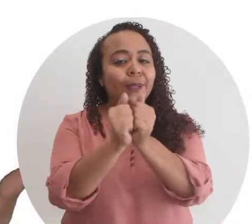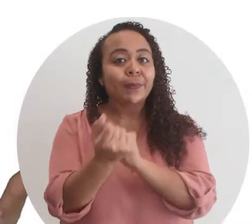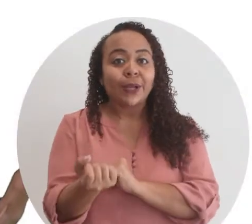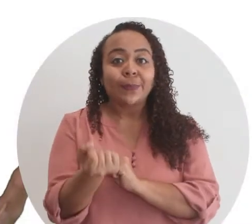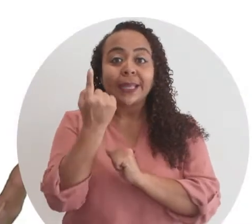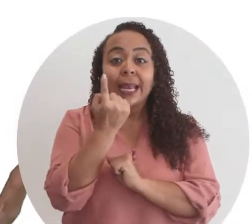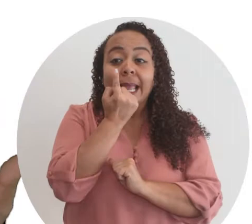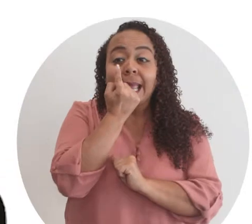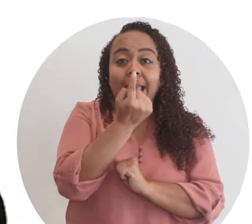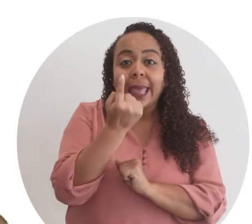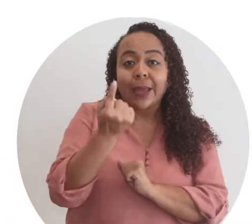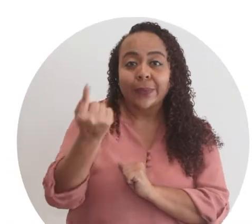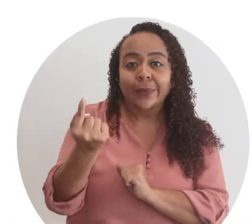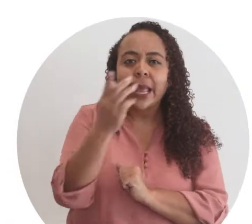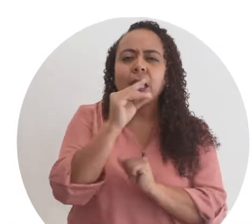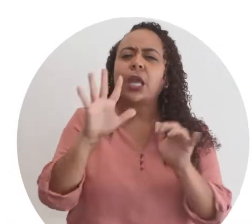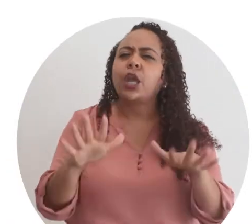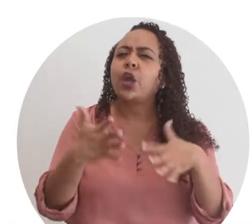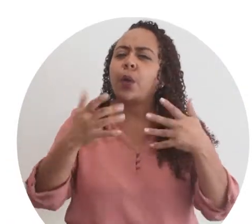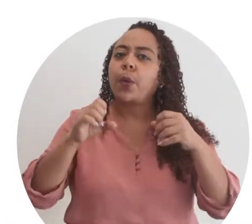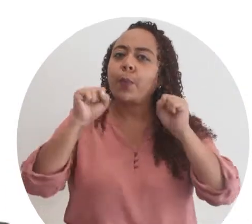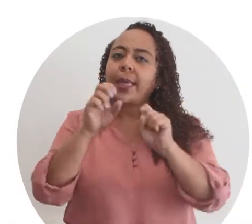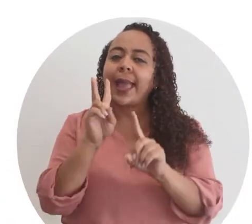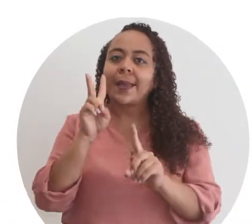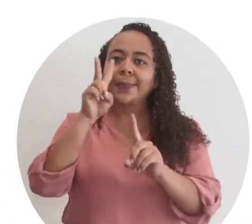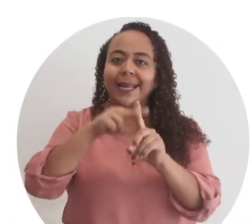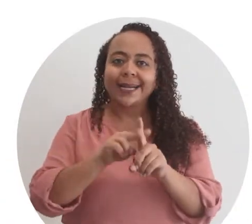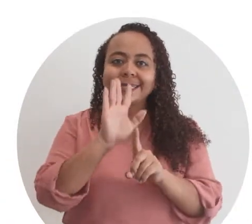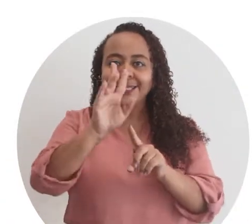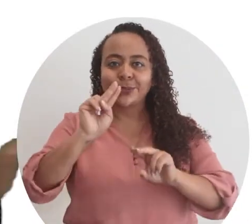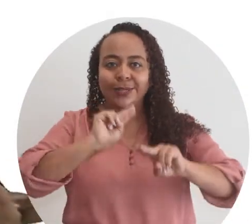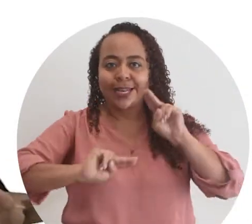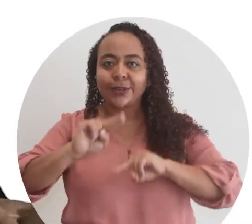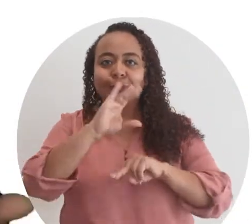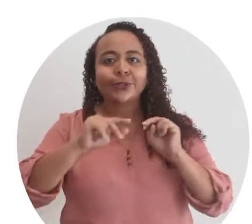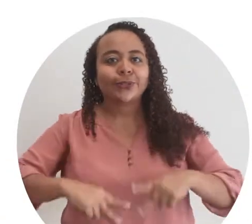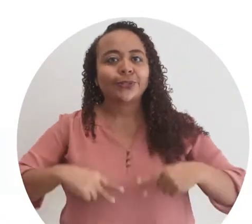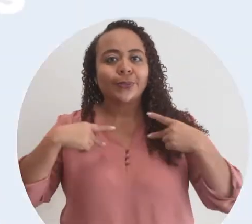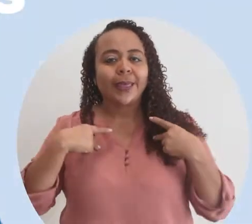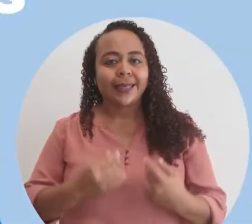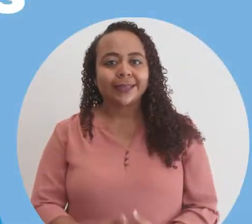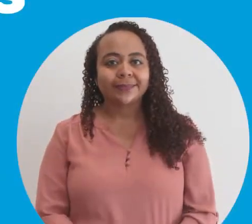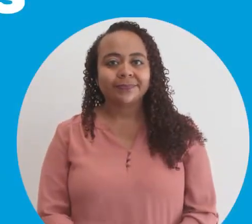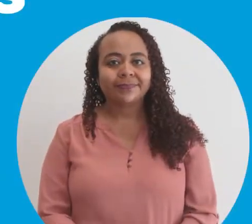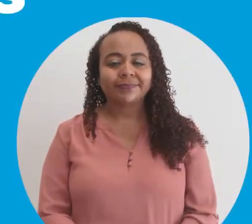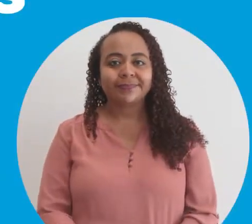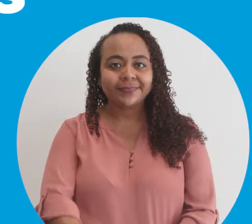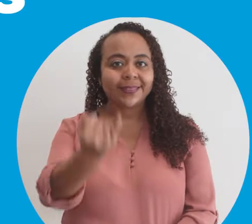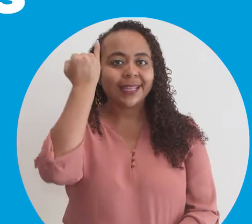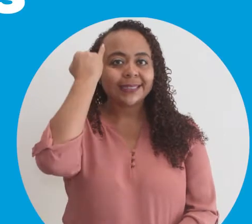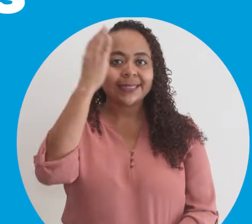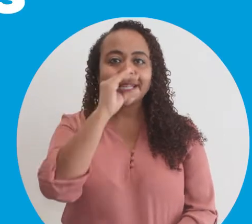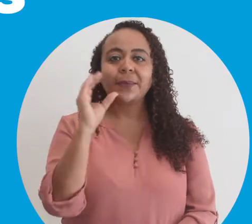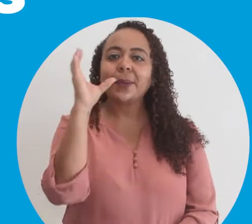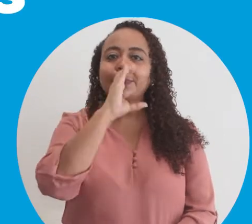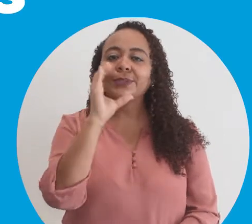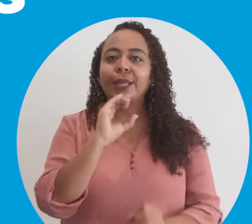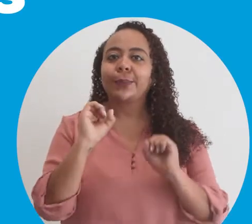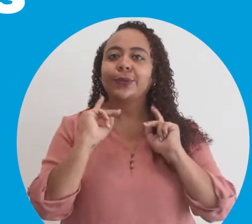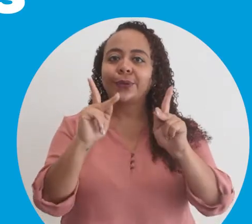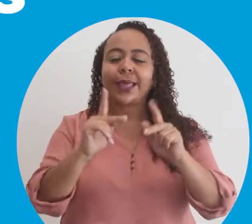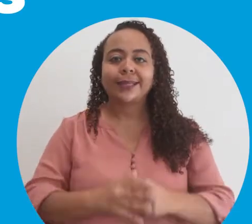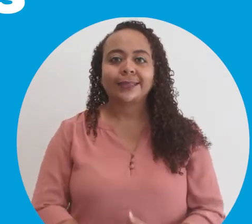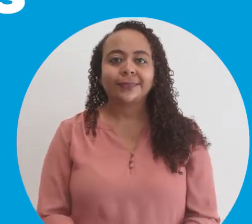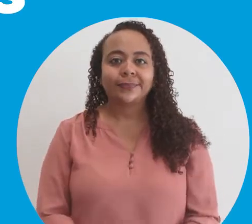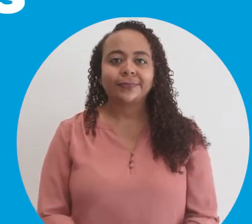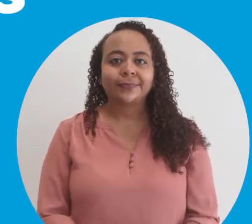Acompáñenme a comprender cada una de ellas y cómo pueden aplicarlas a su negocio y a su vida. Iniciativa y búsqueda